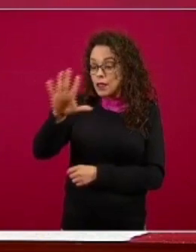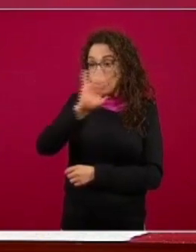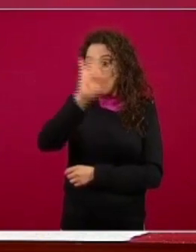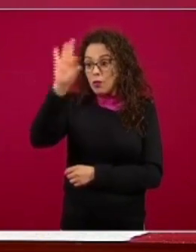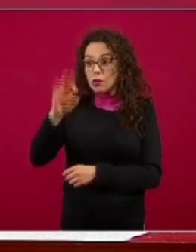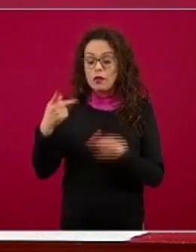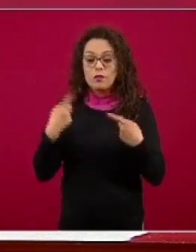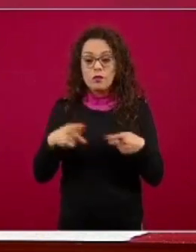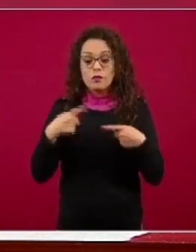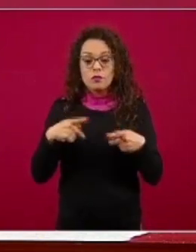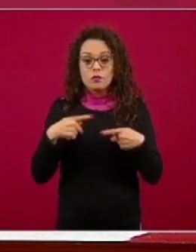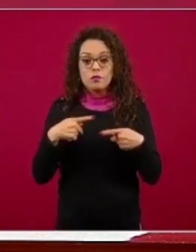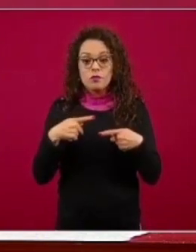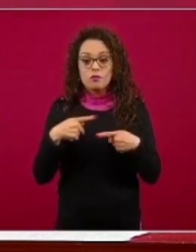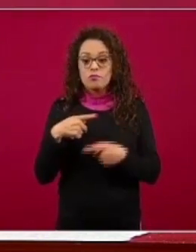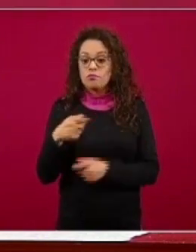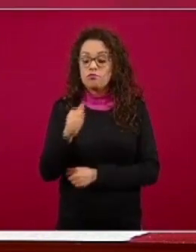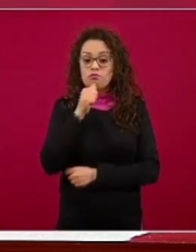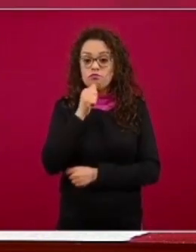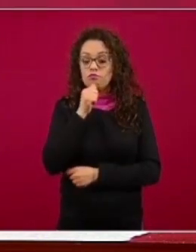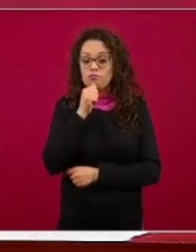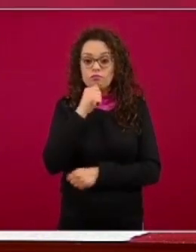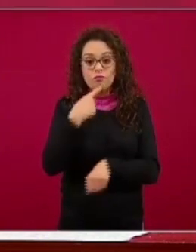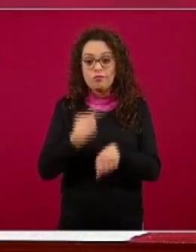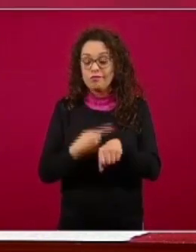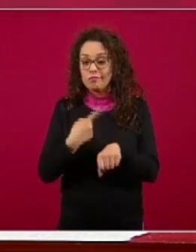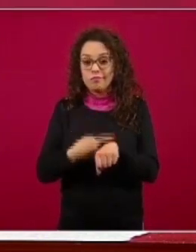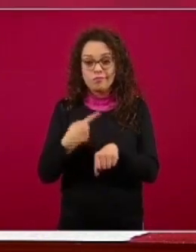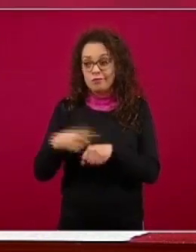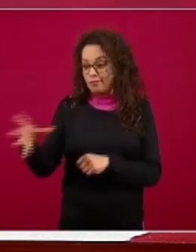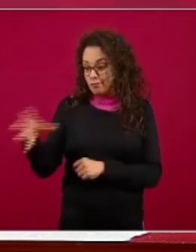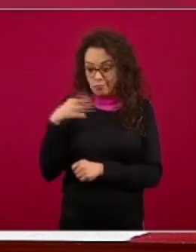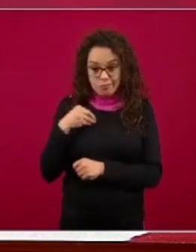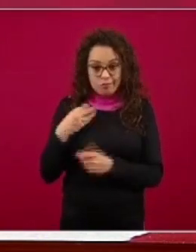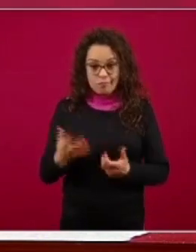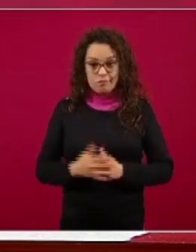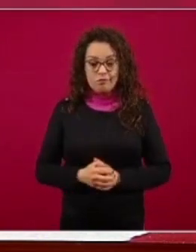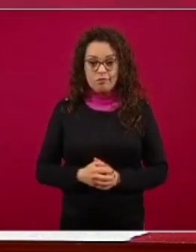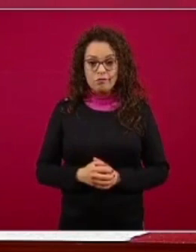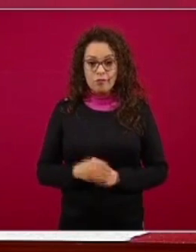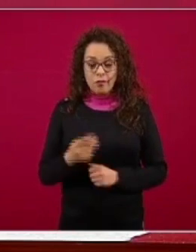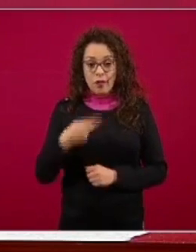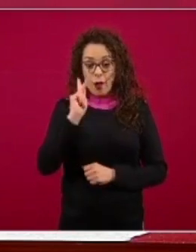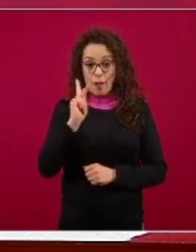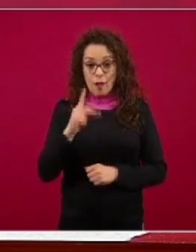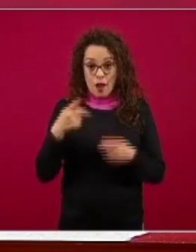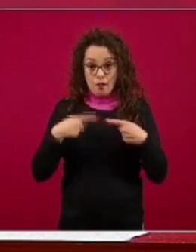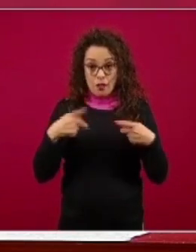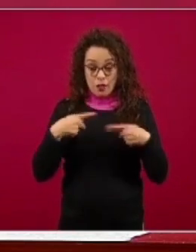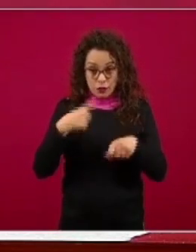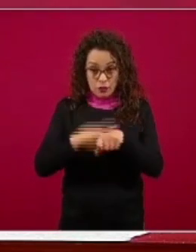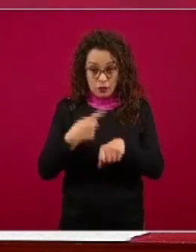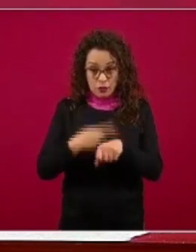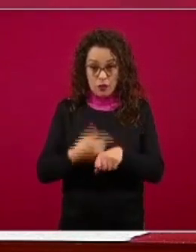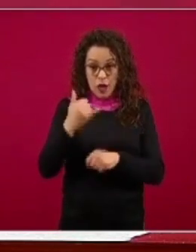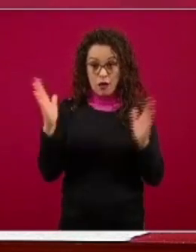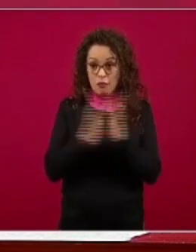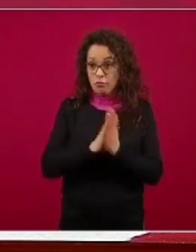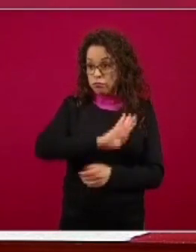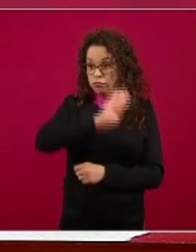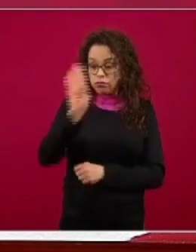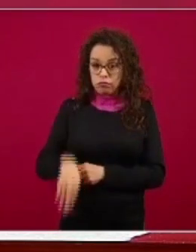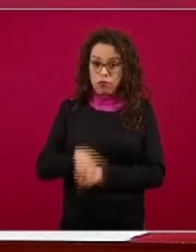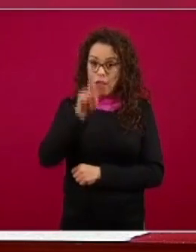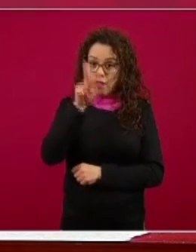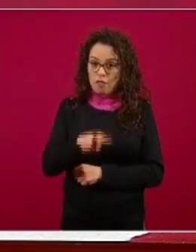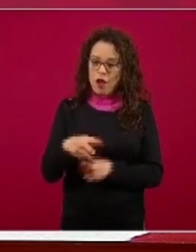no está que no ha sido infectada pero el número de personas enfermas y muertas yo digo que es un precio